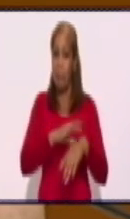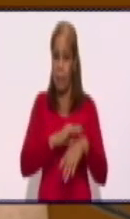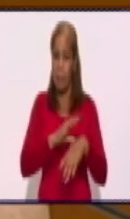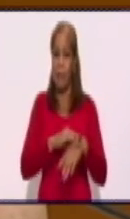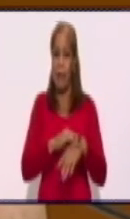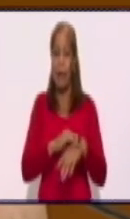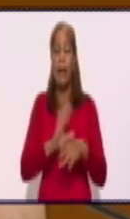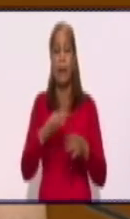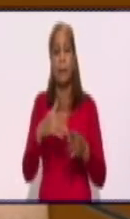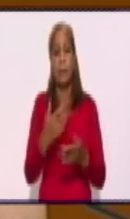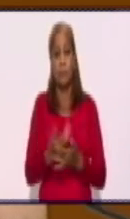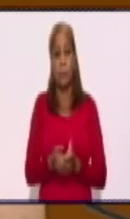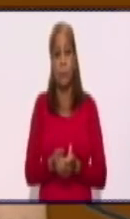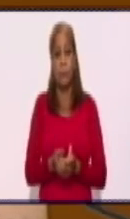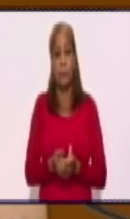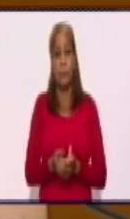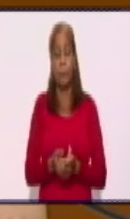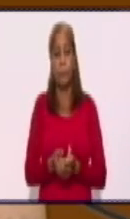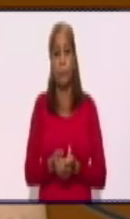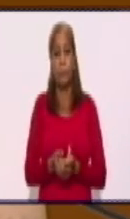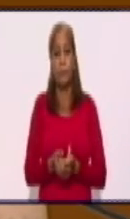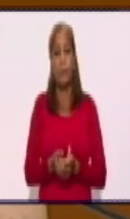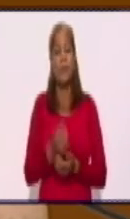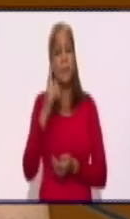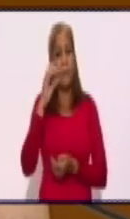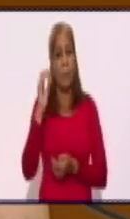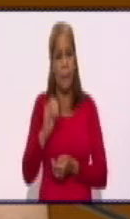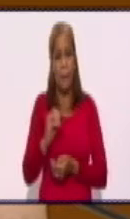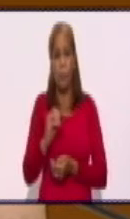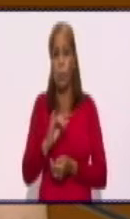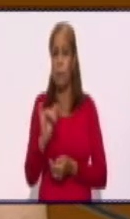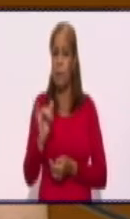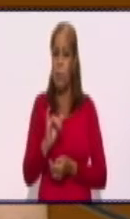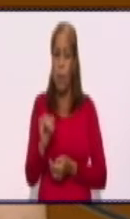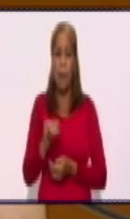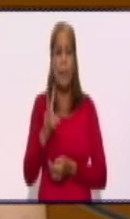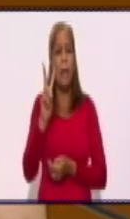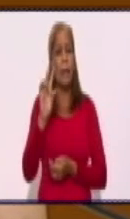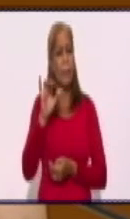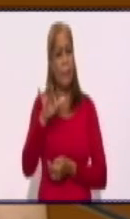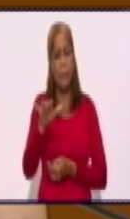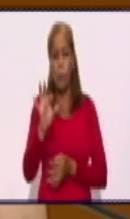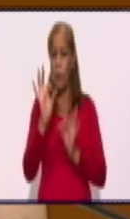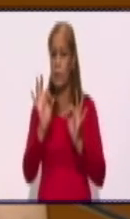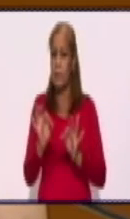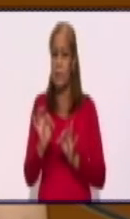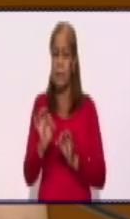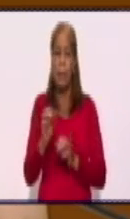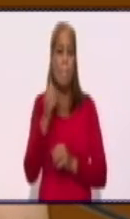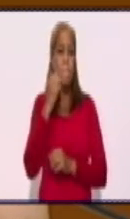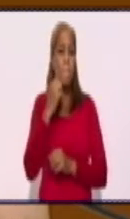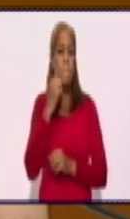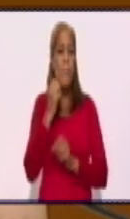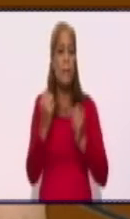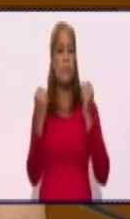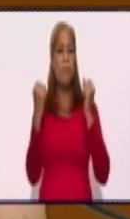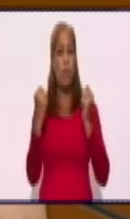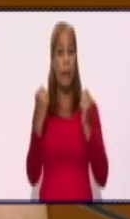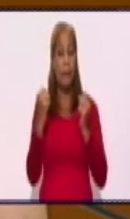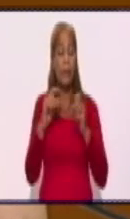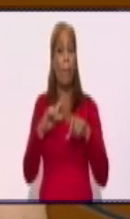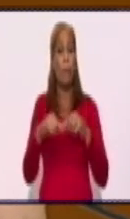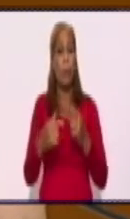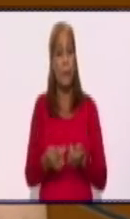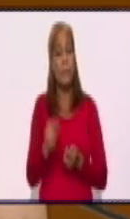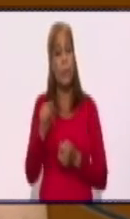El virus va mutando y se va haciendo más fuerte. Cada mutación del virus lo hace más fuerte. Por eso es la importancia